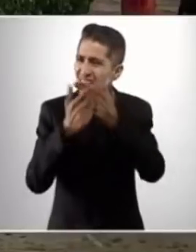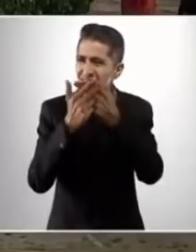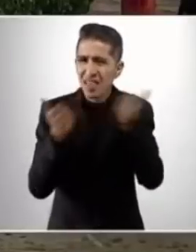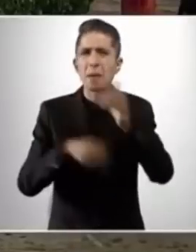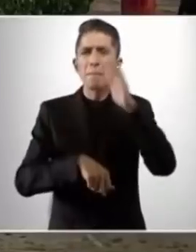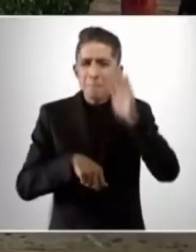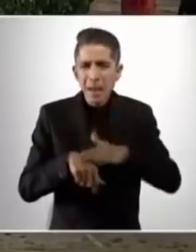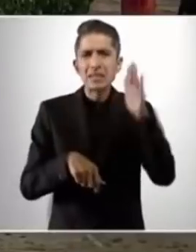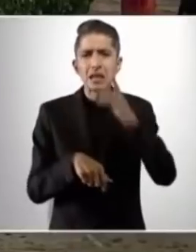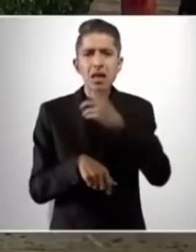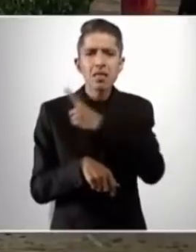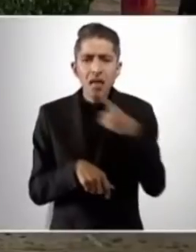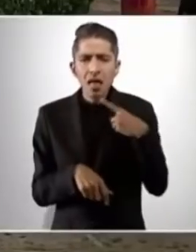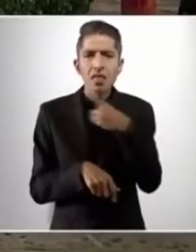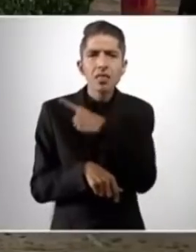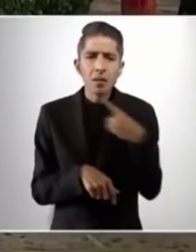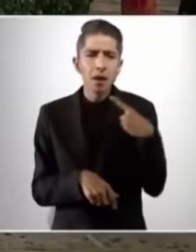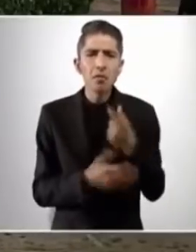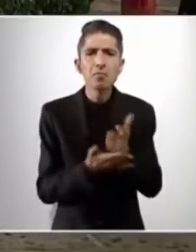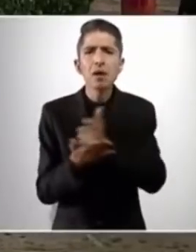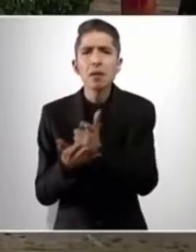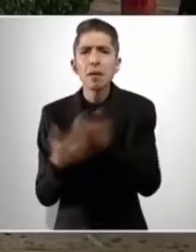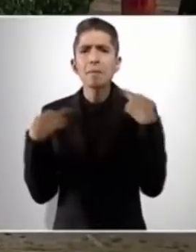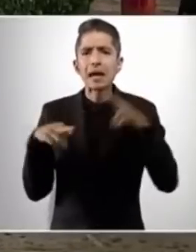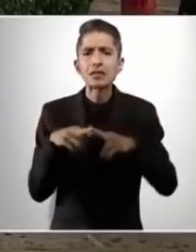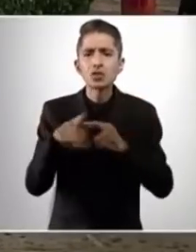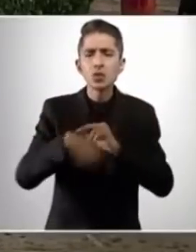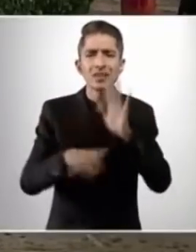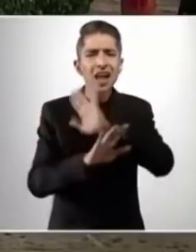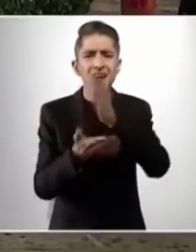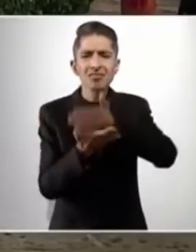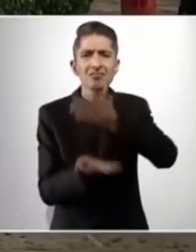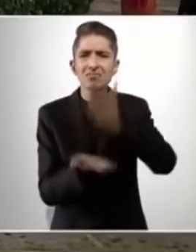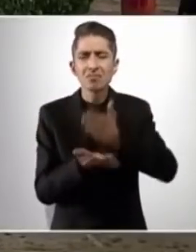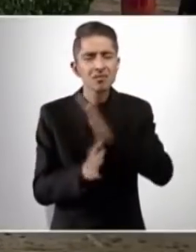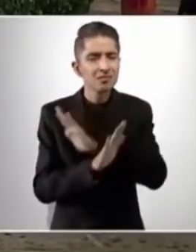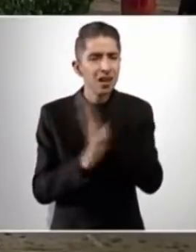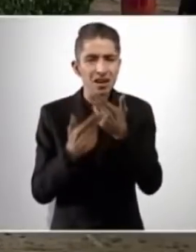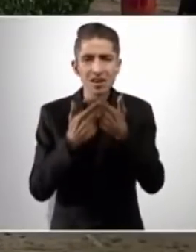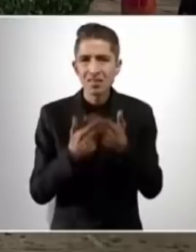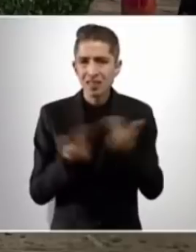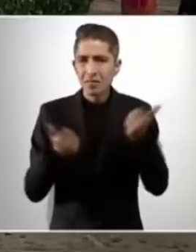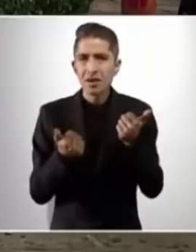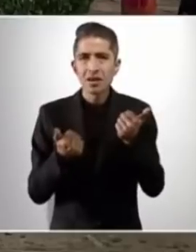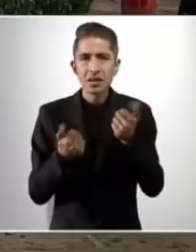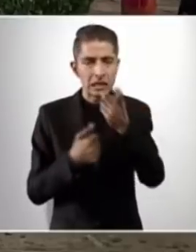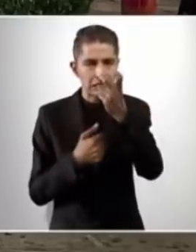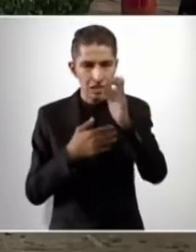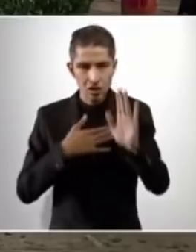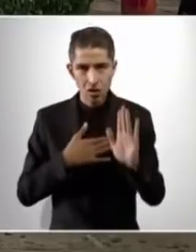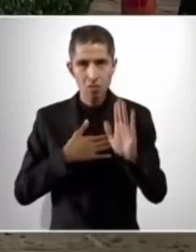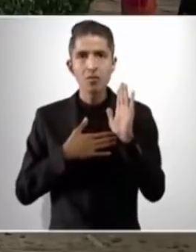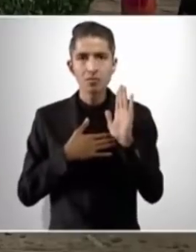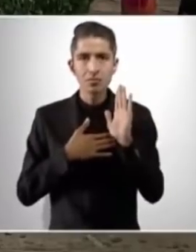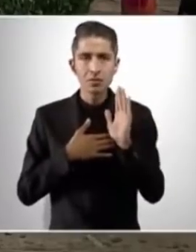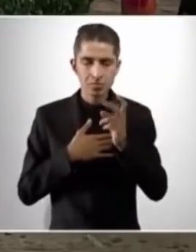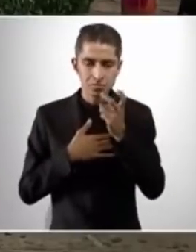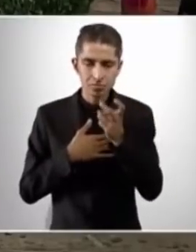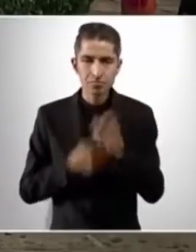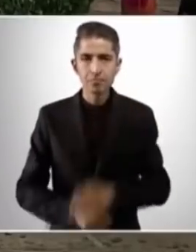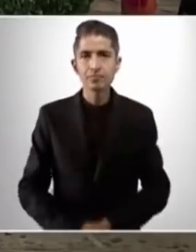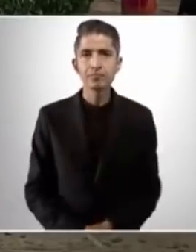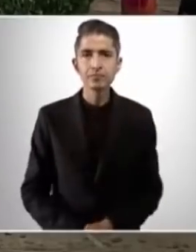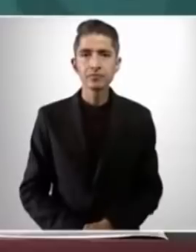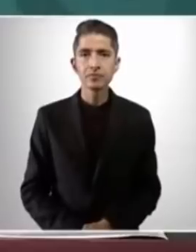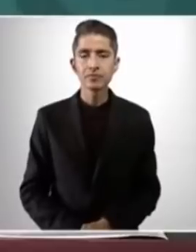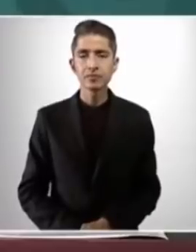devuelvan a faltar los sueldos a los maestros de Michoacán. Ese es el compromiso. Gracias.